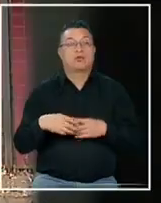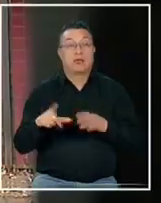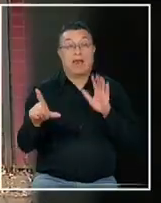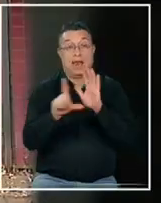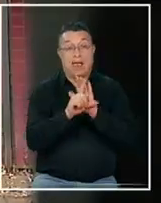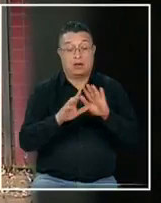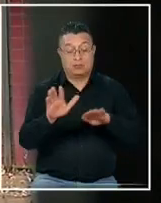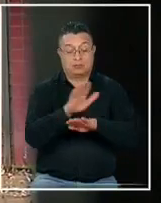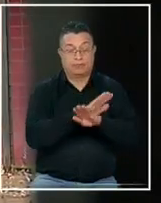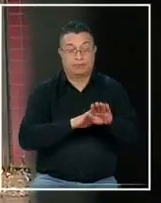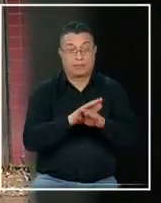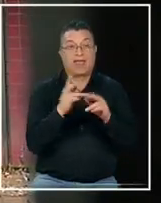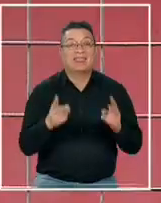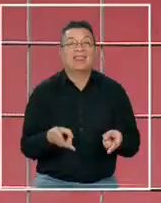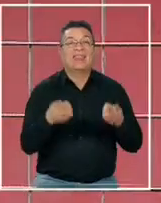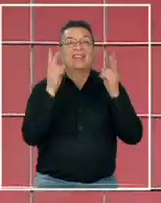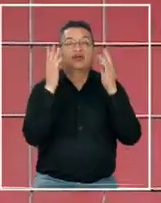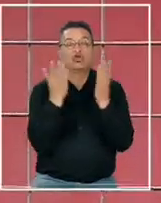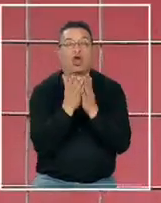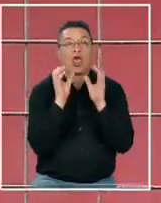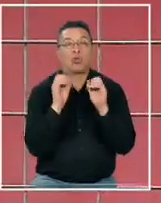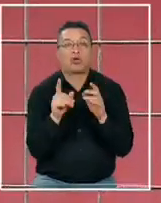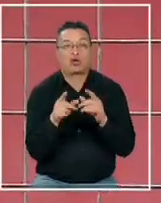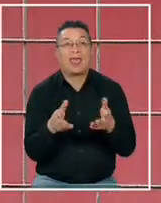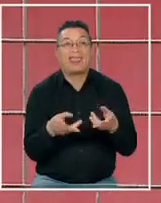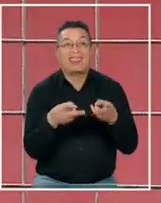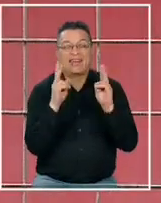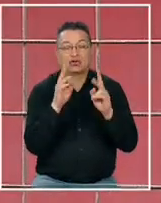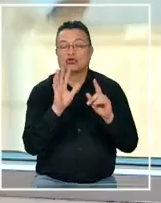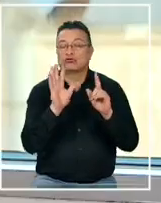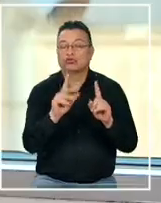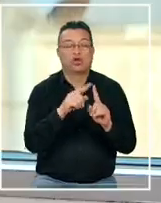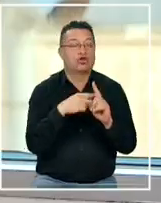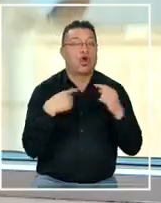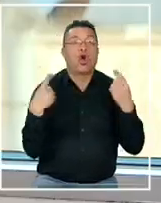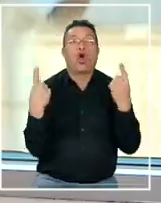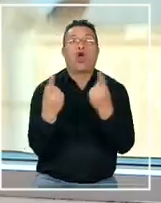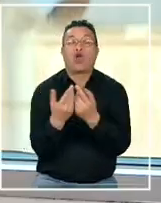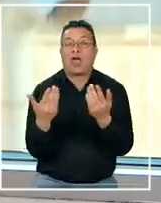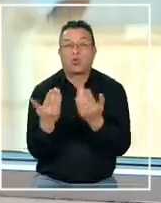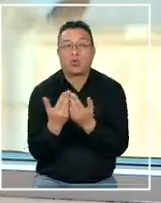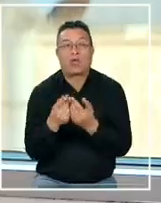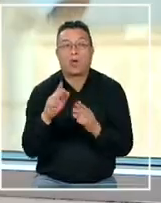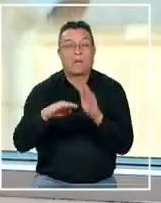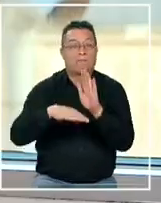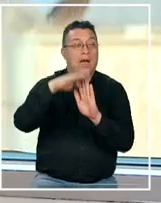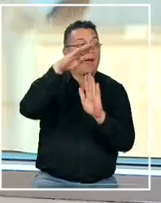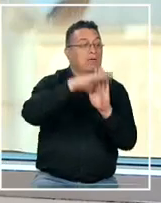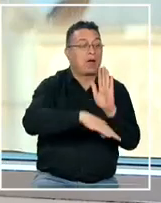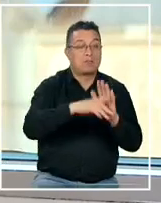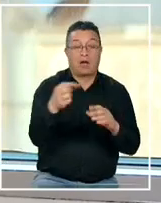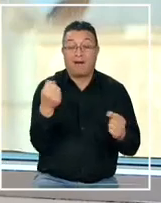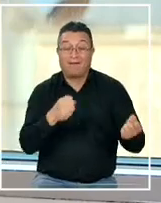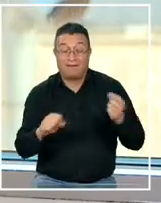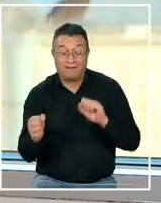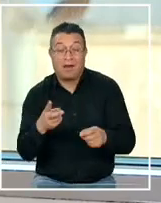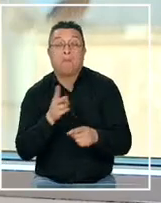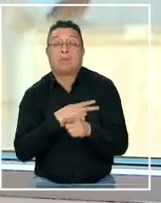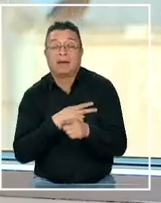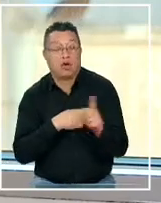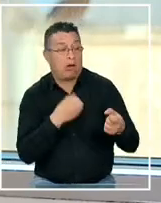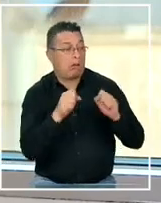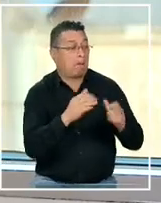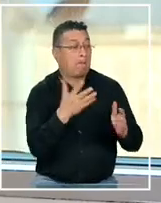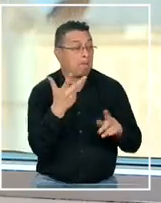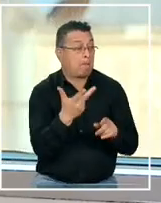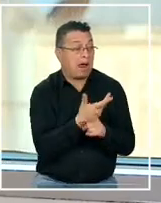protege el derecho a la educación y los derechos son inherentes a todos los estudiantes y no son un premio al buen comportamiento no son